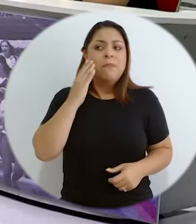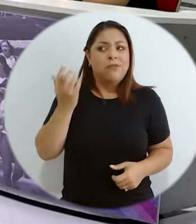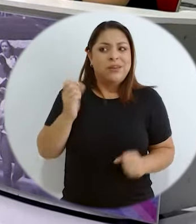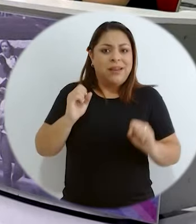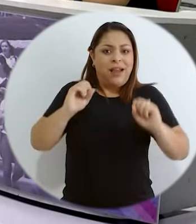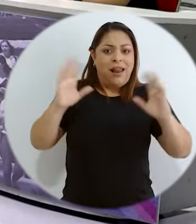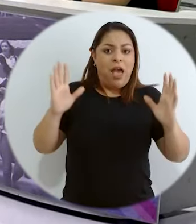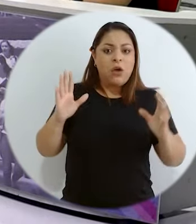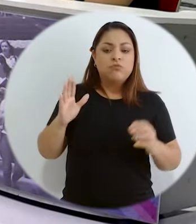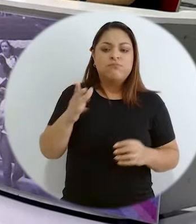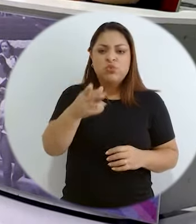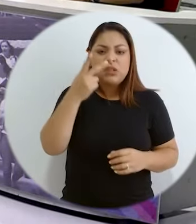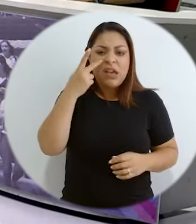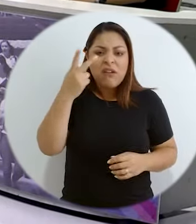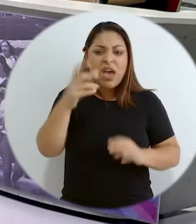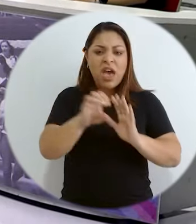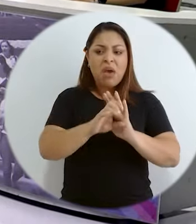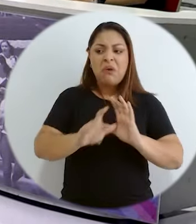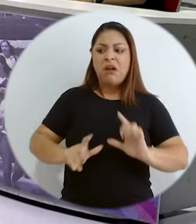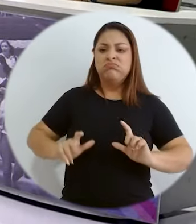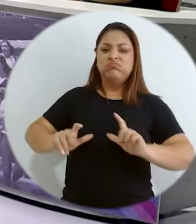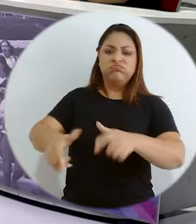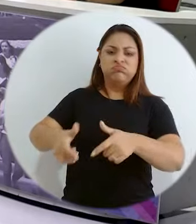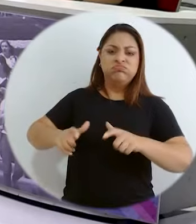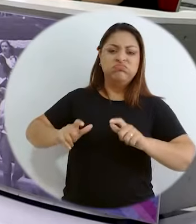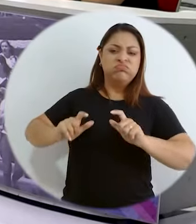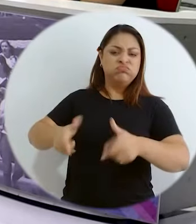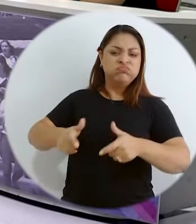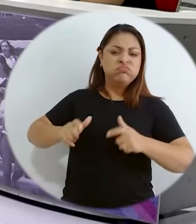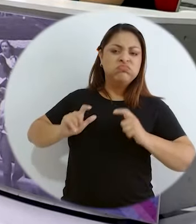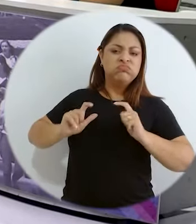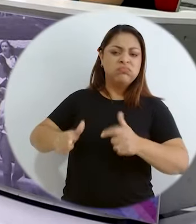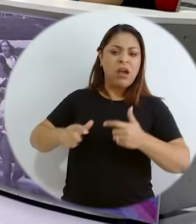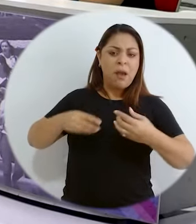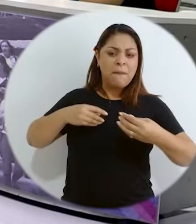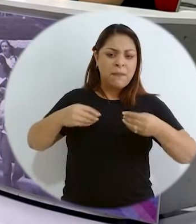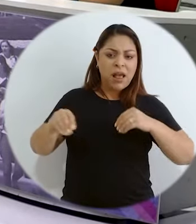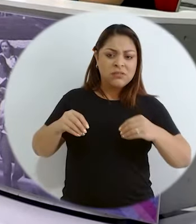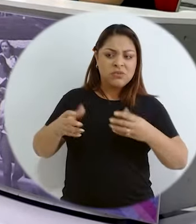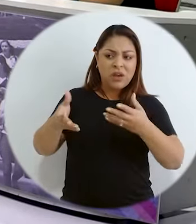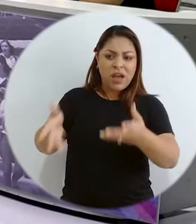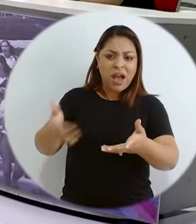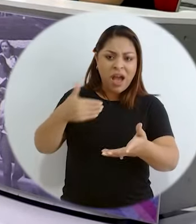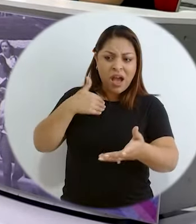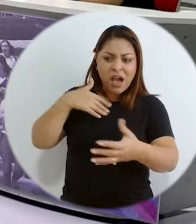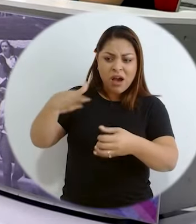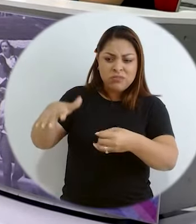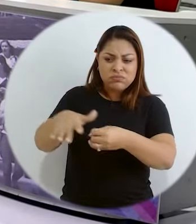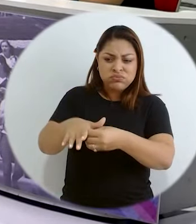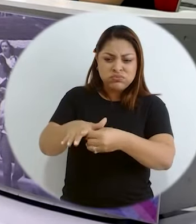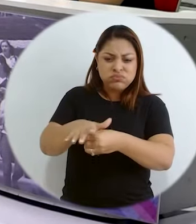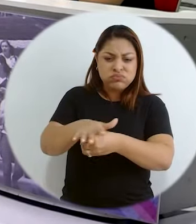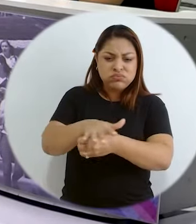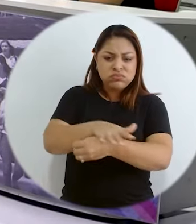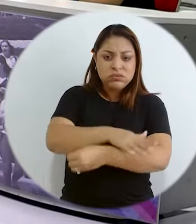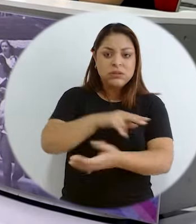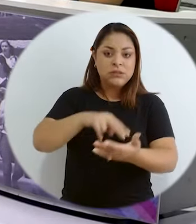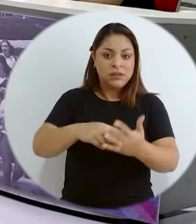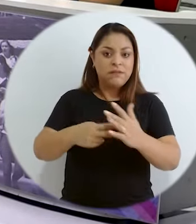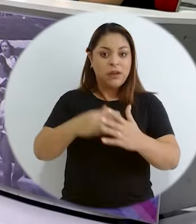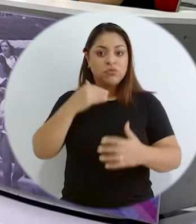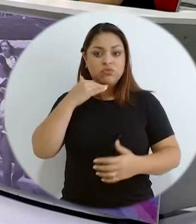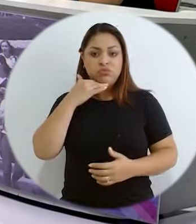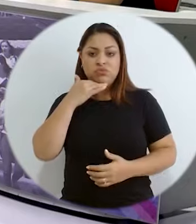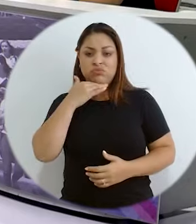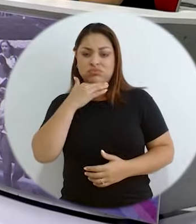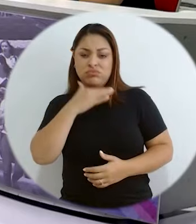vemos un montón de plásticos en nuestros mares, pues sabemos que están contaminados, pero también